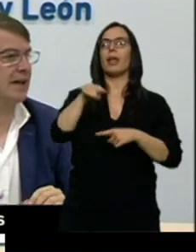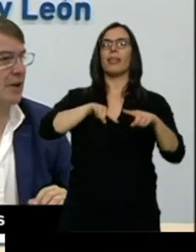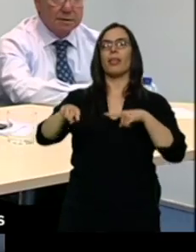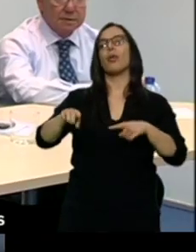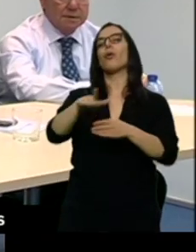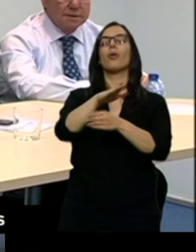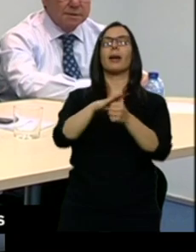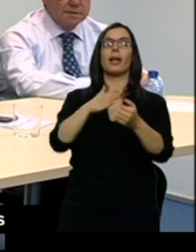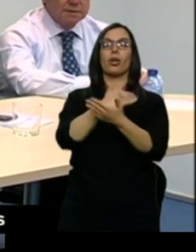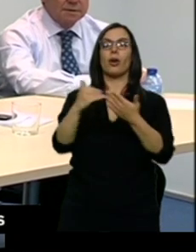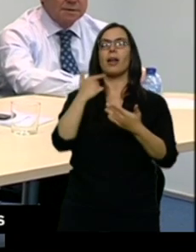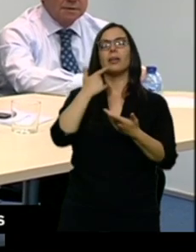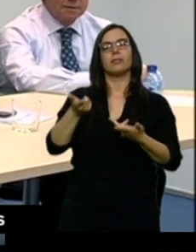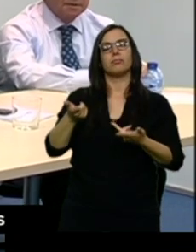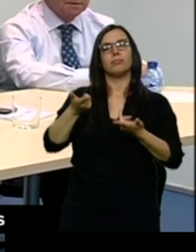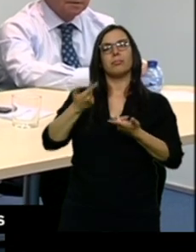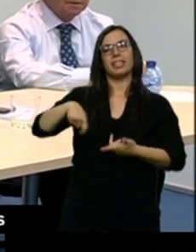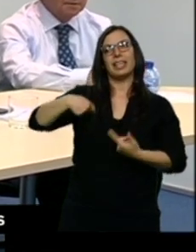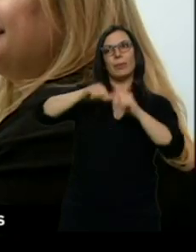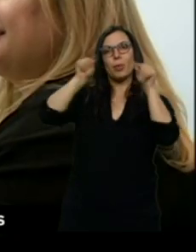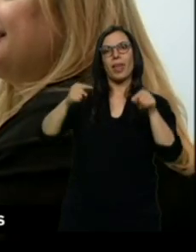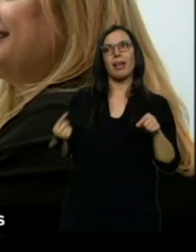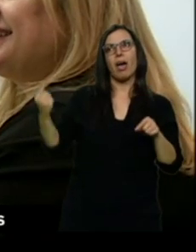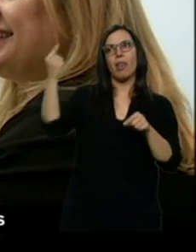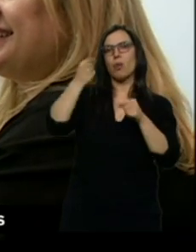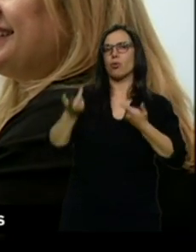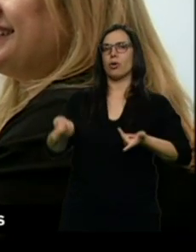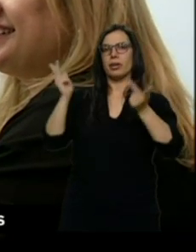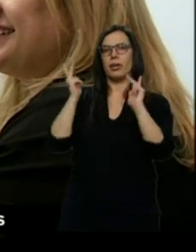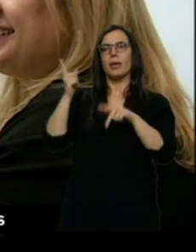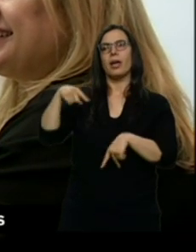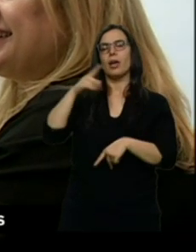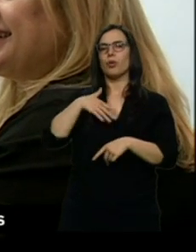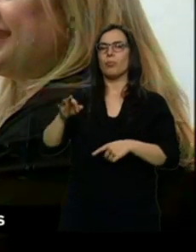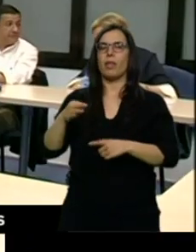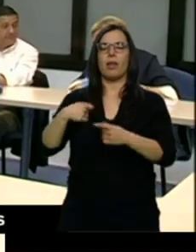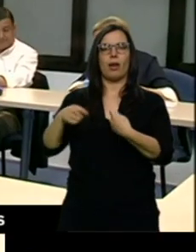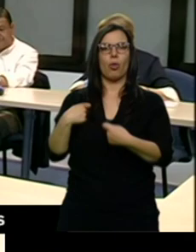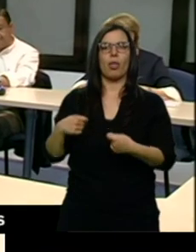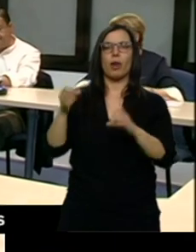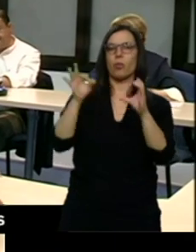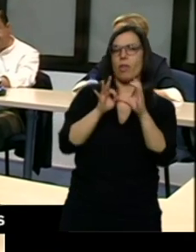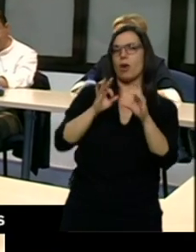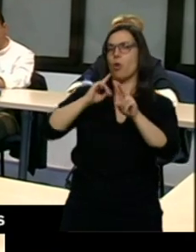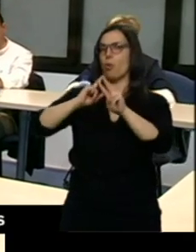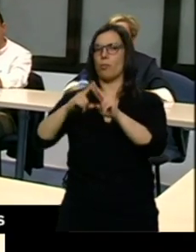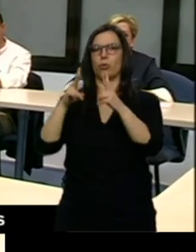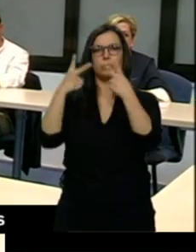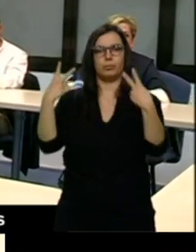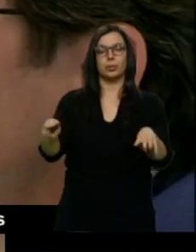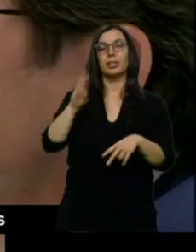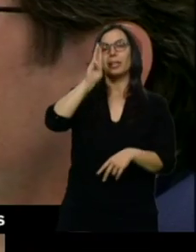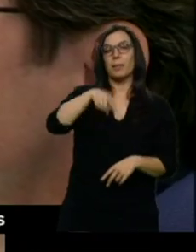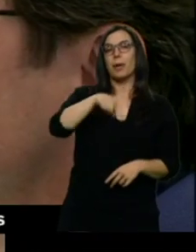libertad a los presidentes provinciales para negociar con Ciudadanos y con Vox. El PP habla también de un pacto oculto de